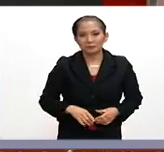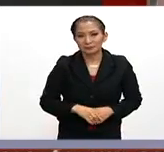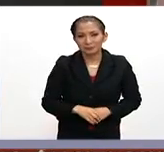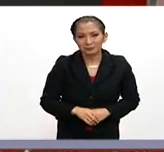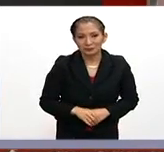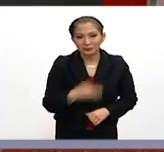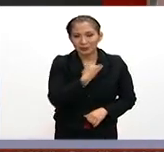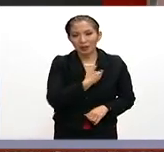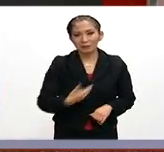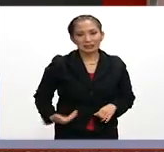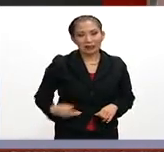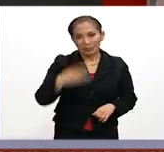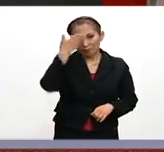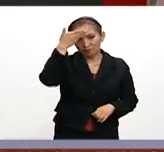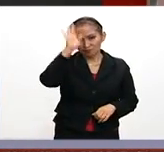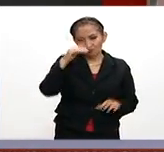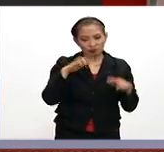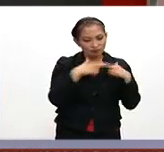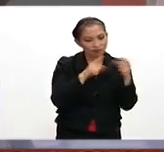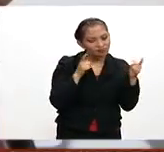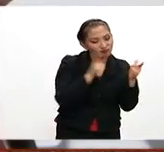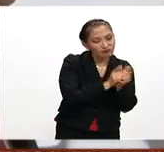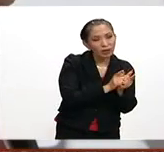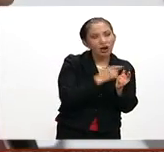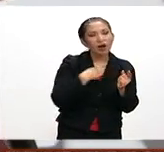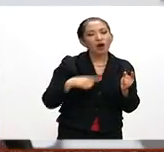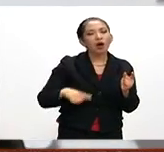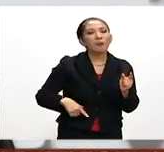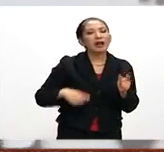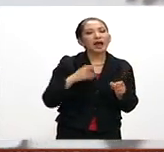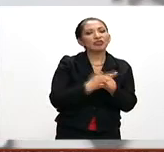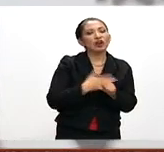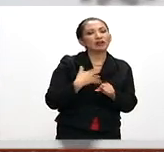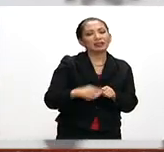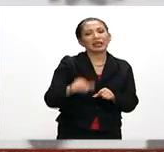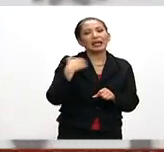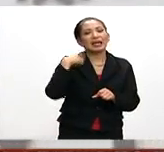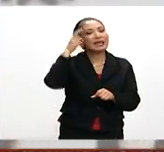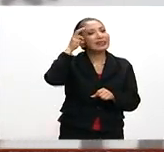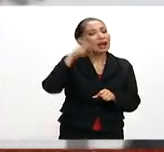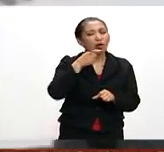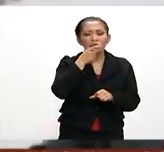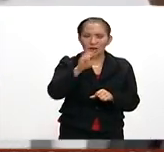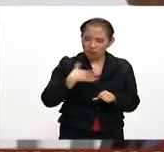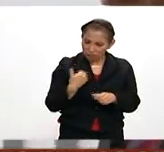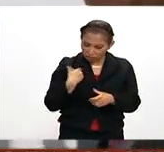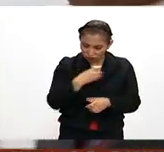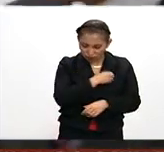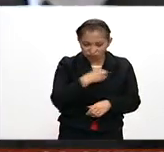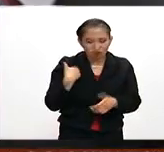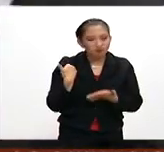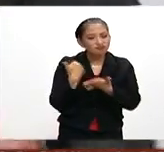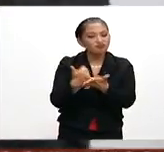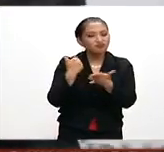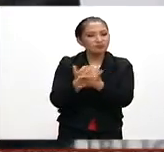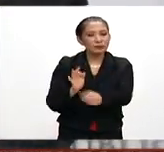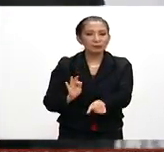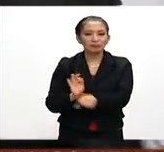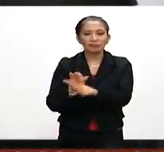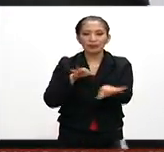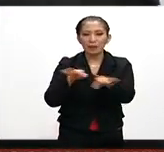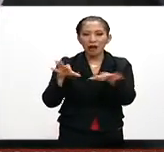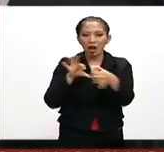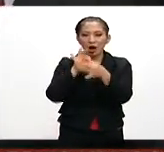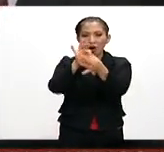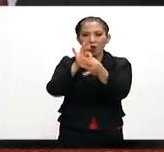El presidente Enrique Peña Nieto se reunió con el gobernador electo de Hidalgo, Omar Fallad, a quien le manifestó su compromiso de fortalecer el trabajo